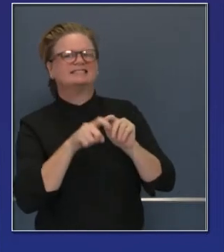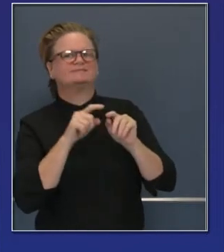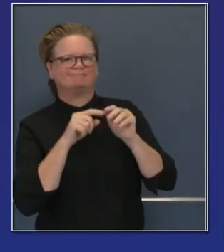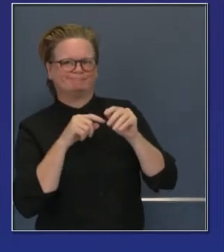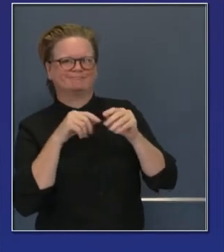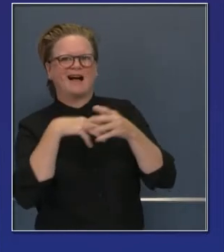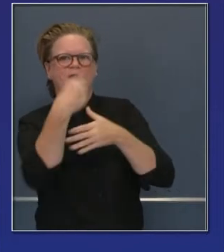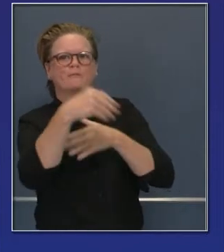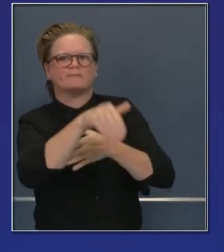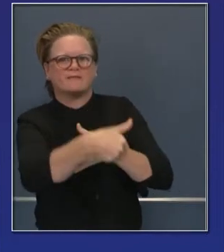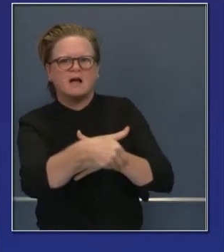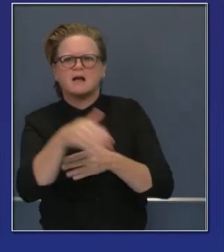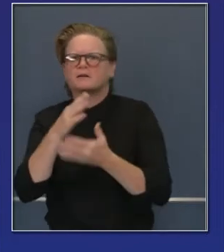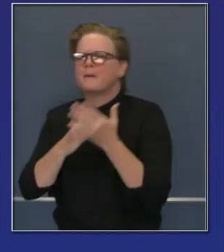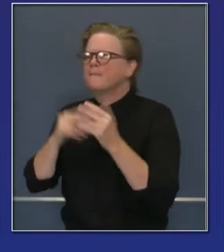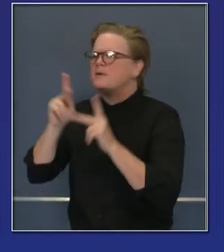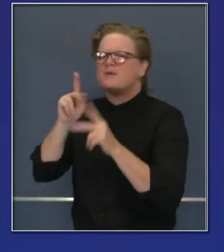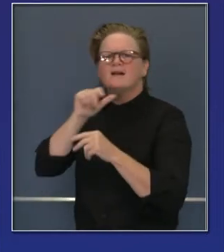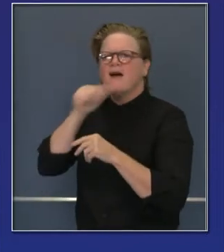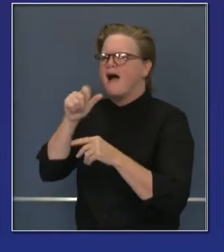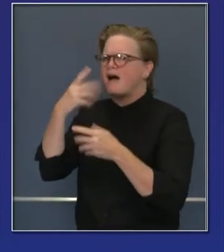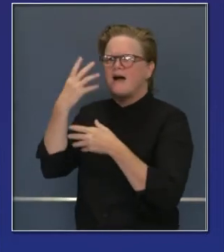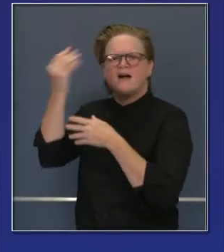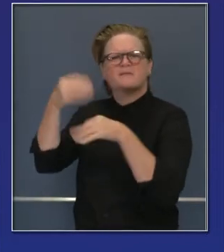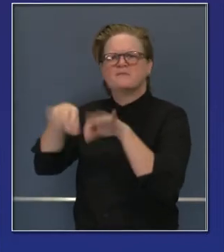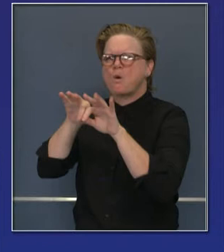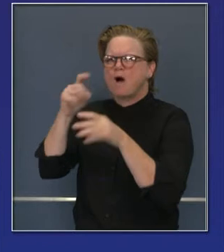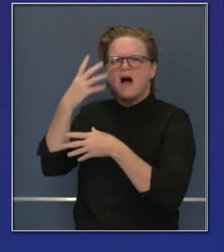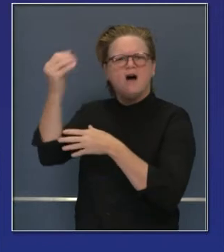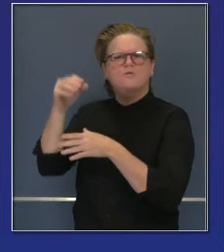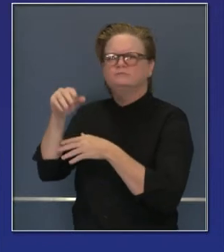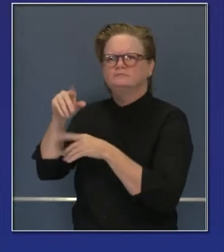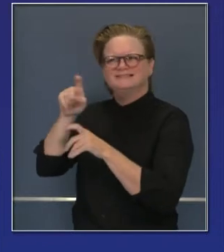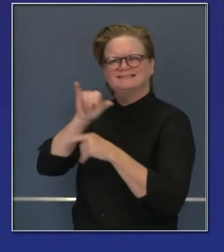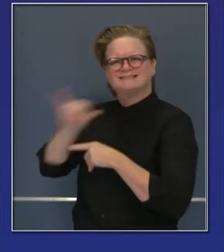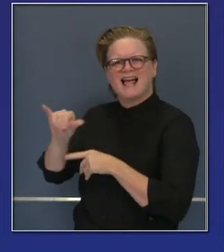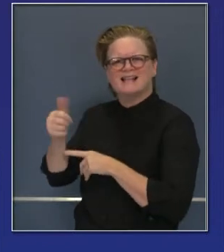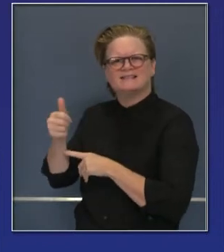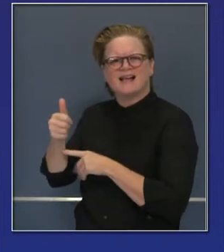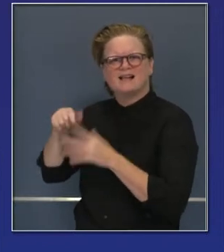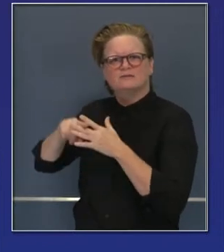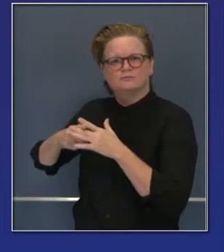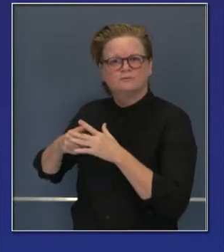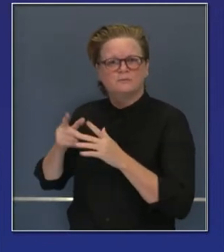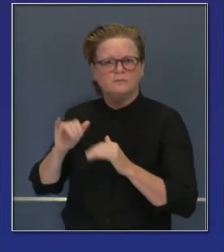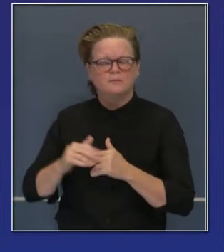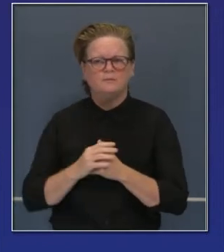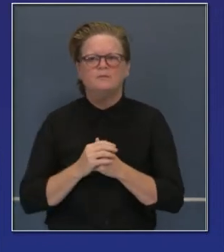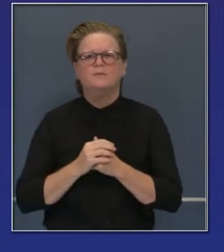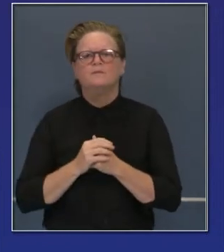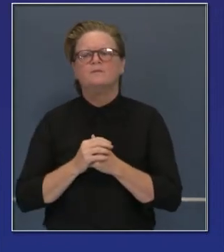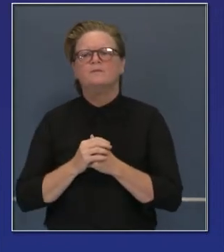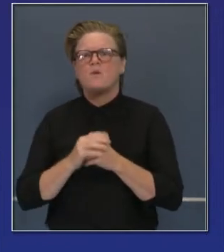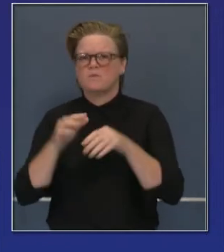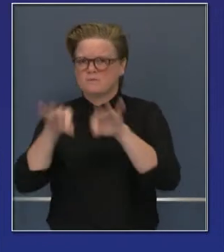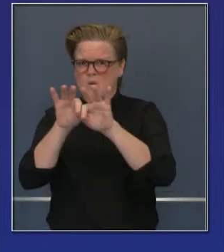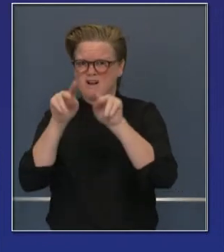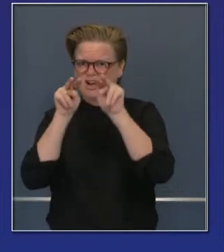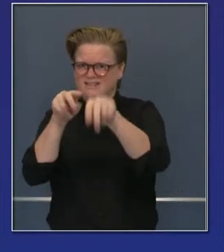las no esenciales. Queremos extender esto por un periodo de cuatro semanas y estará en vigor hasta el 21 de diciembre.